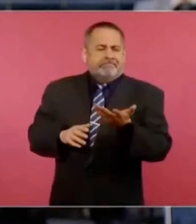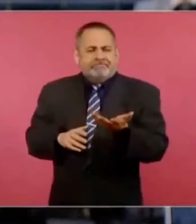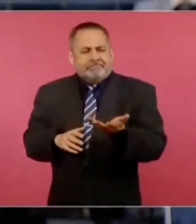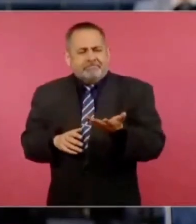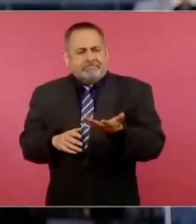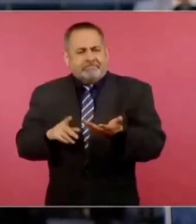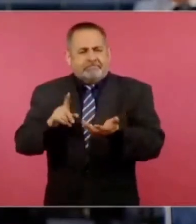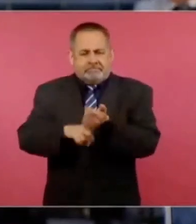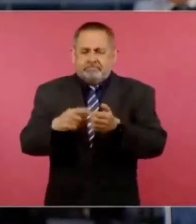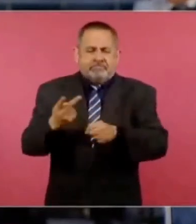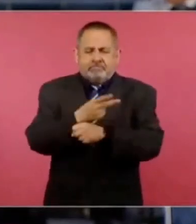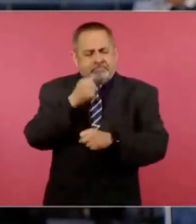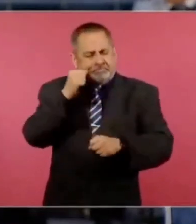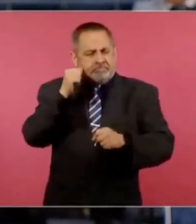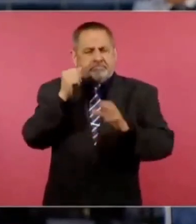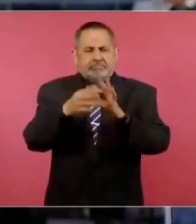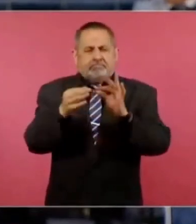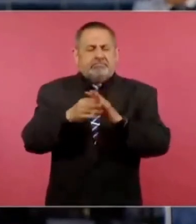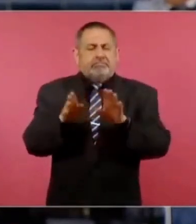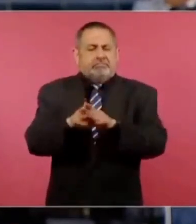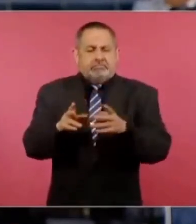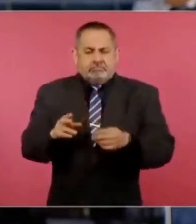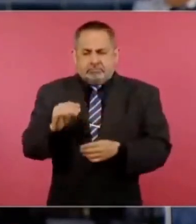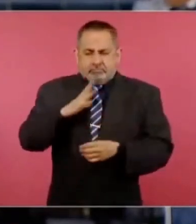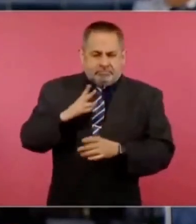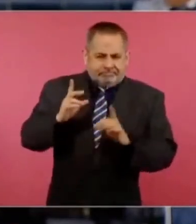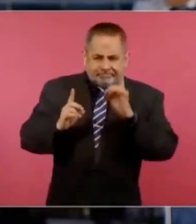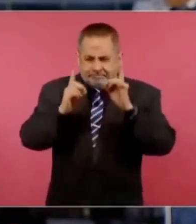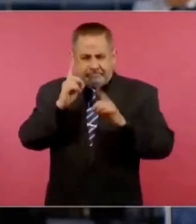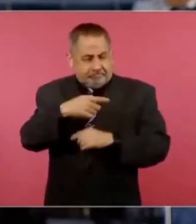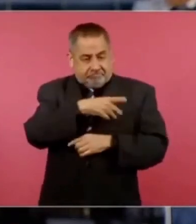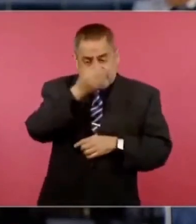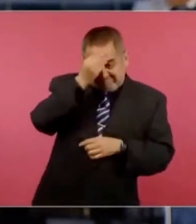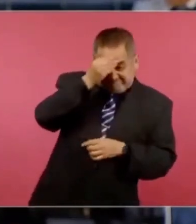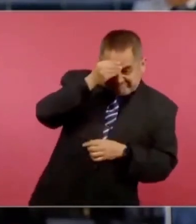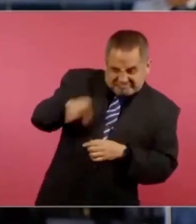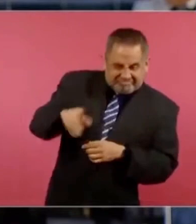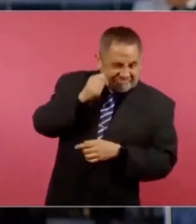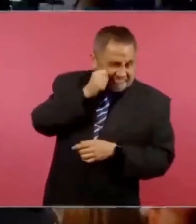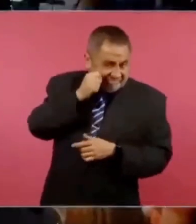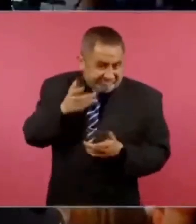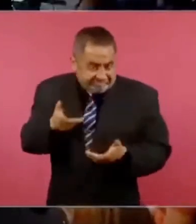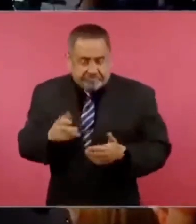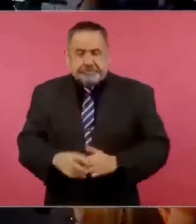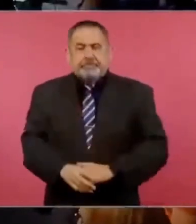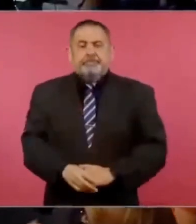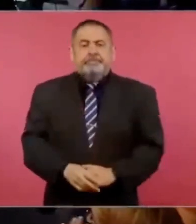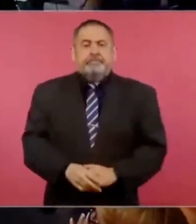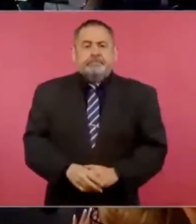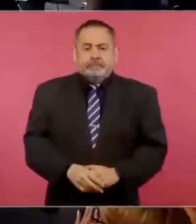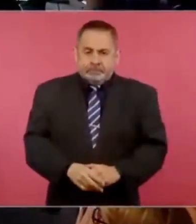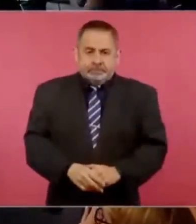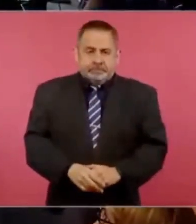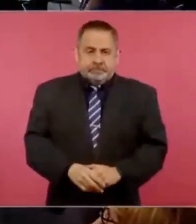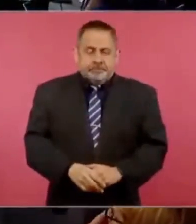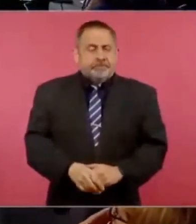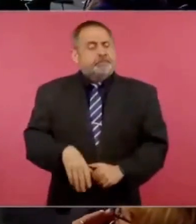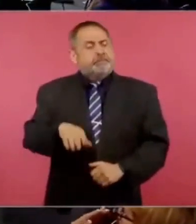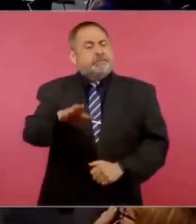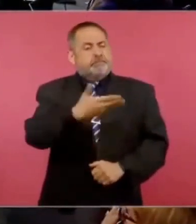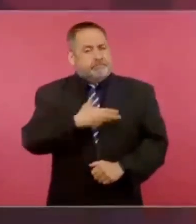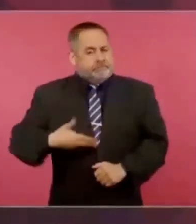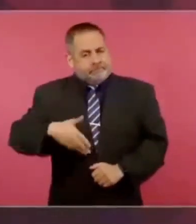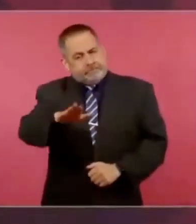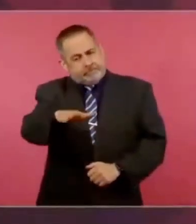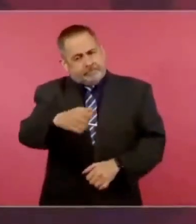¿Qué es lo que pasó ayer? ¿No hay sospechas de un atentado o algo así? Se está haciendo una investigación, porque